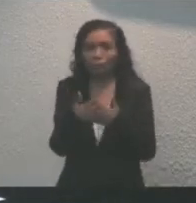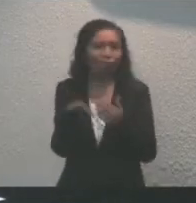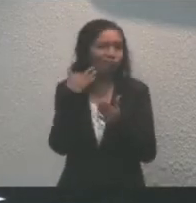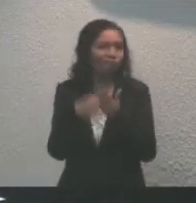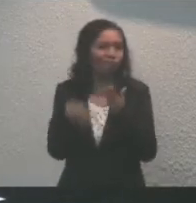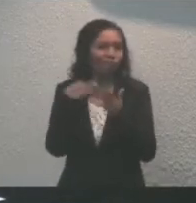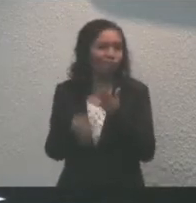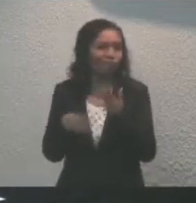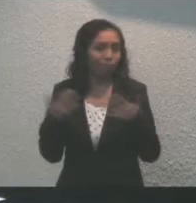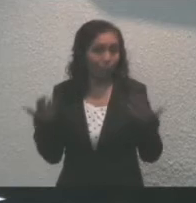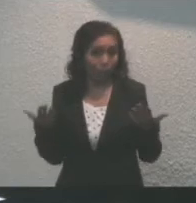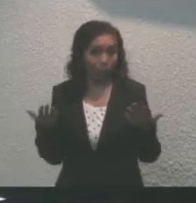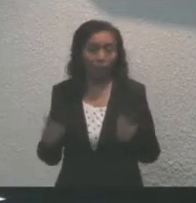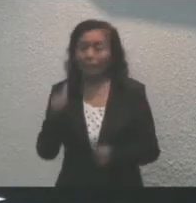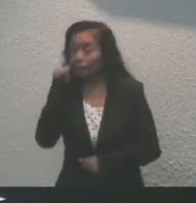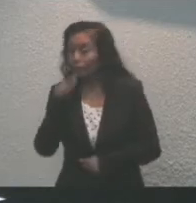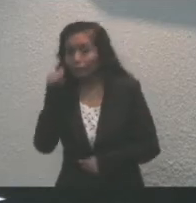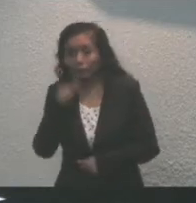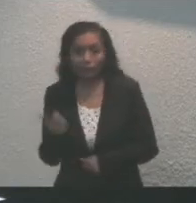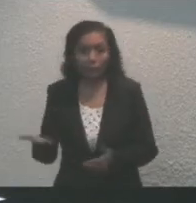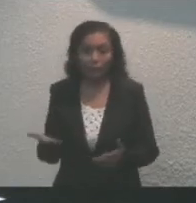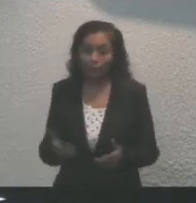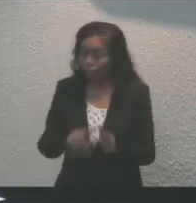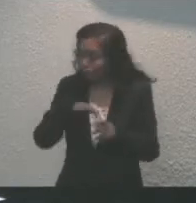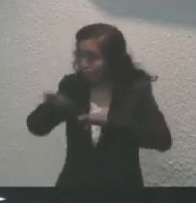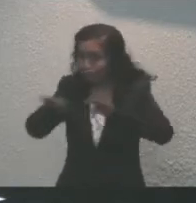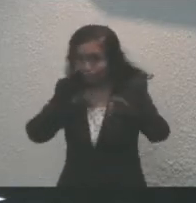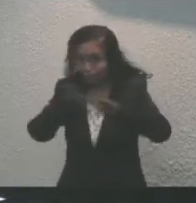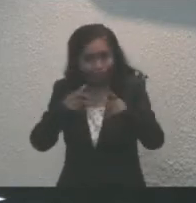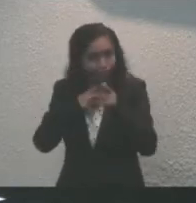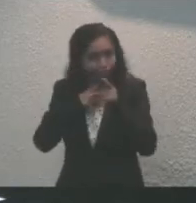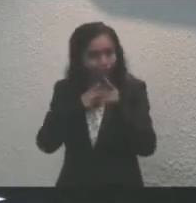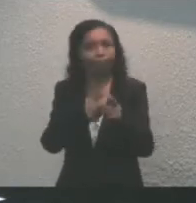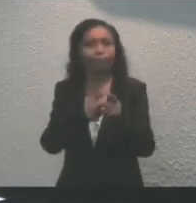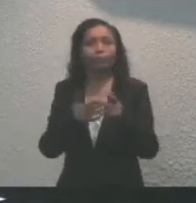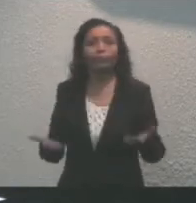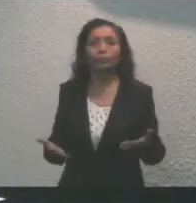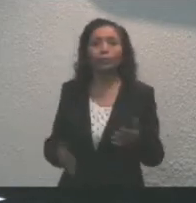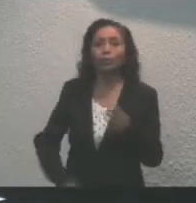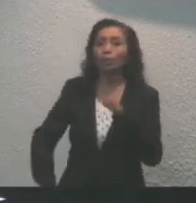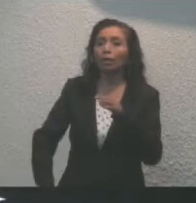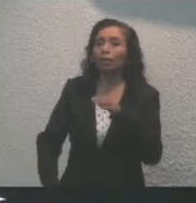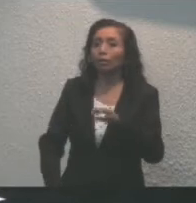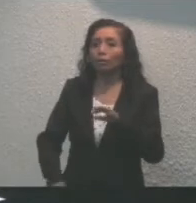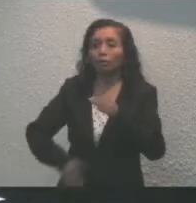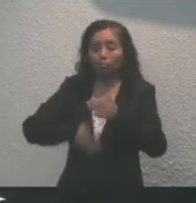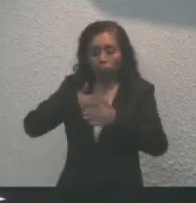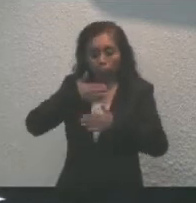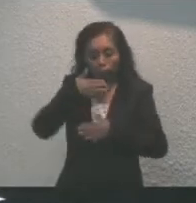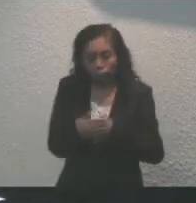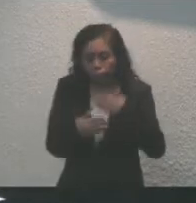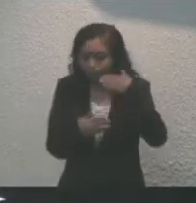porque siempre hay que seguir trabajando en ello, la constancia da mayores certezas.